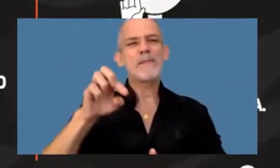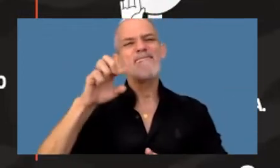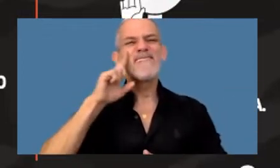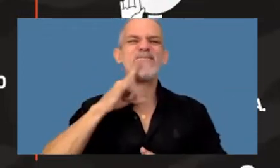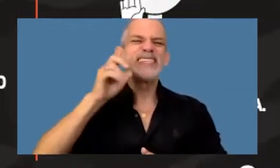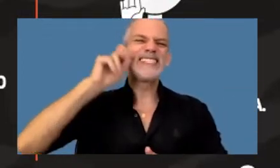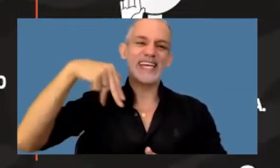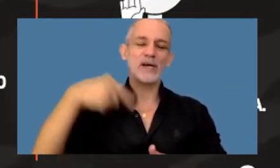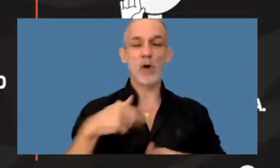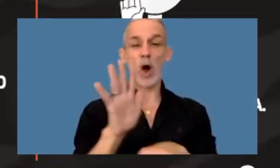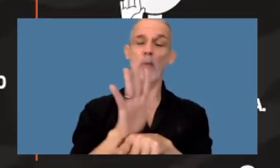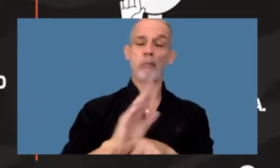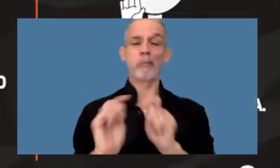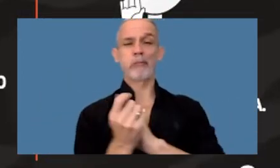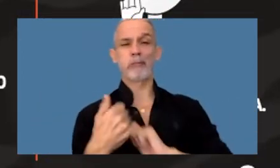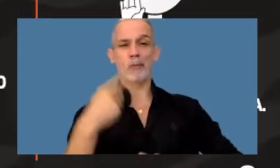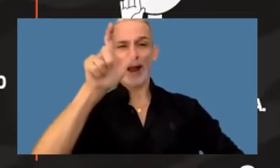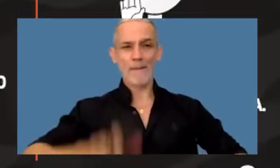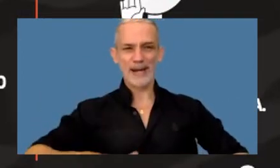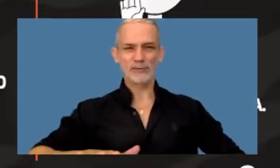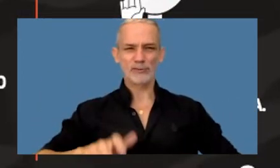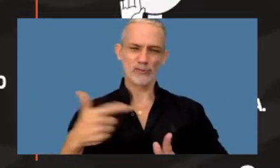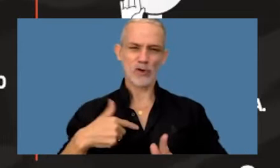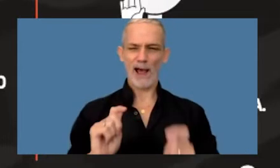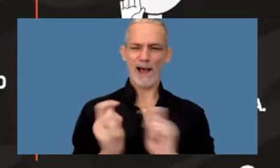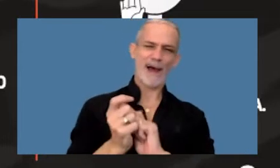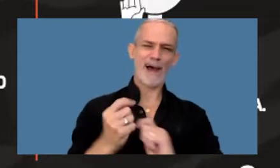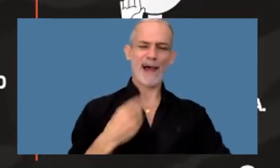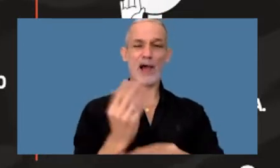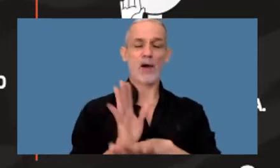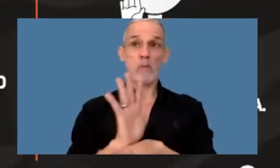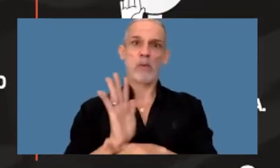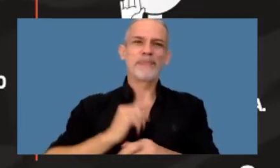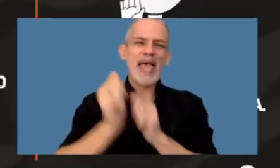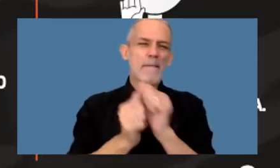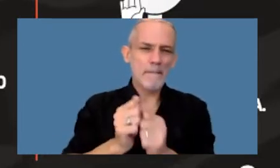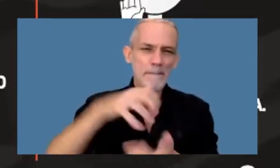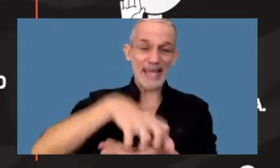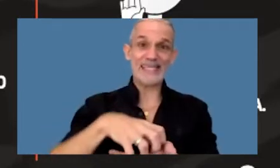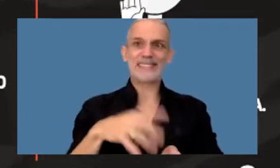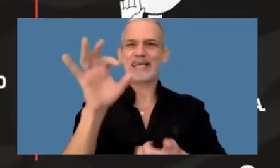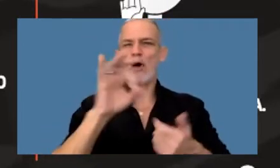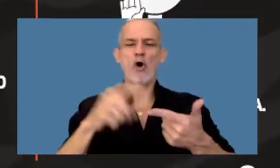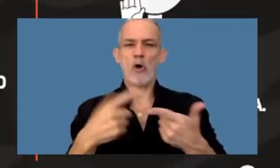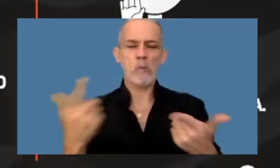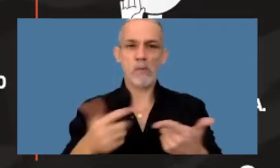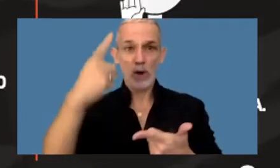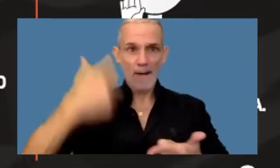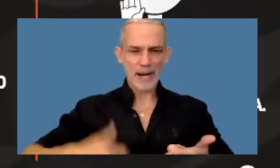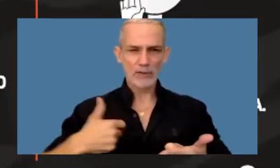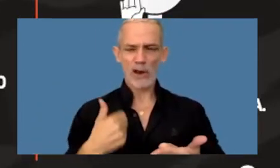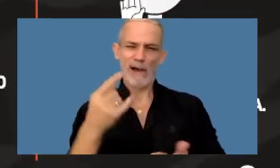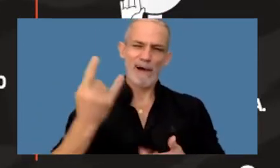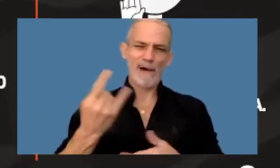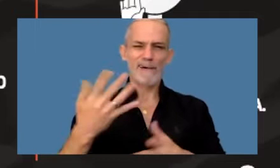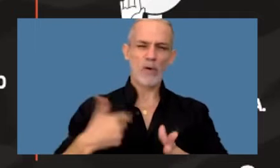hacerse pasar por alguien de manera subrepticia sea una empresa o alguien que tenemos de